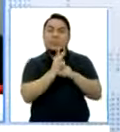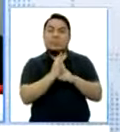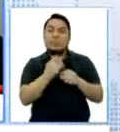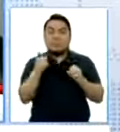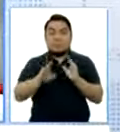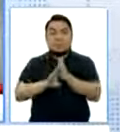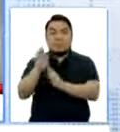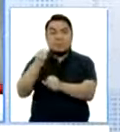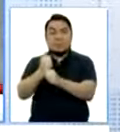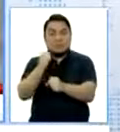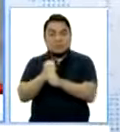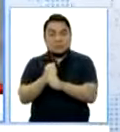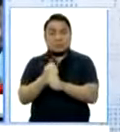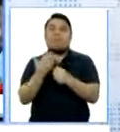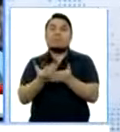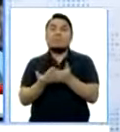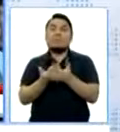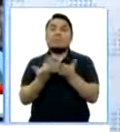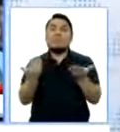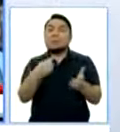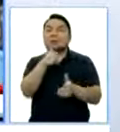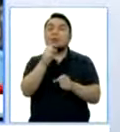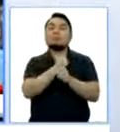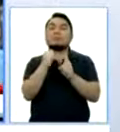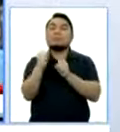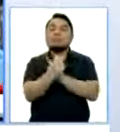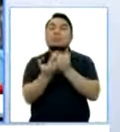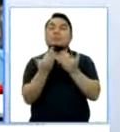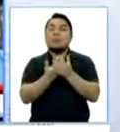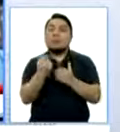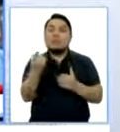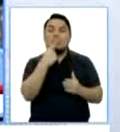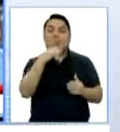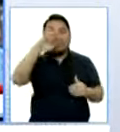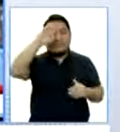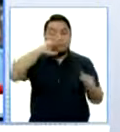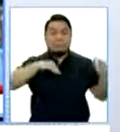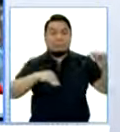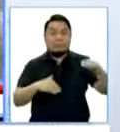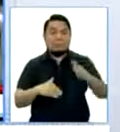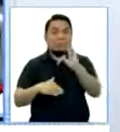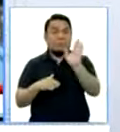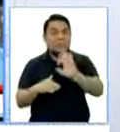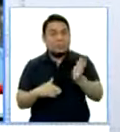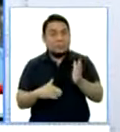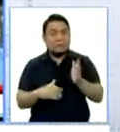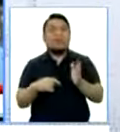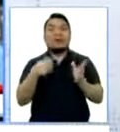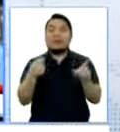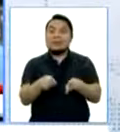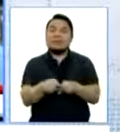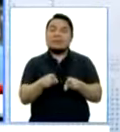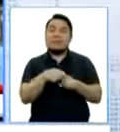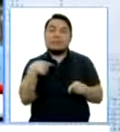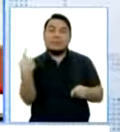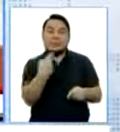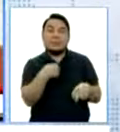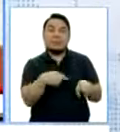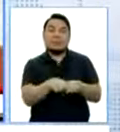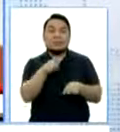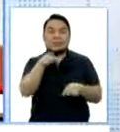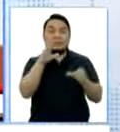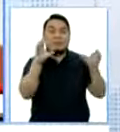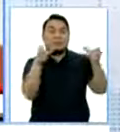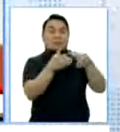reactivación va a poner a prueba a la sociedad, al Estado. Y mientras nos está poniendo a prueba, tenemos nosotros, al